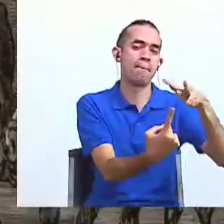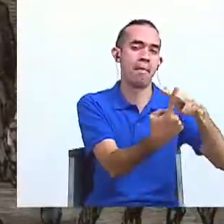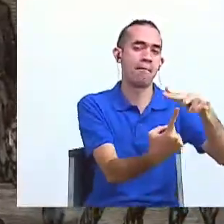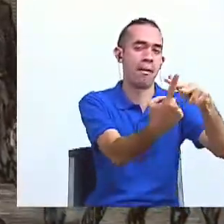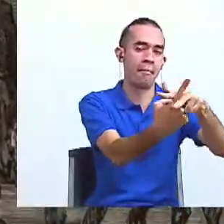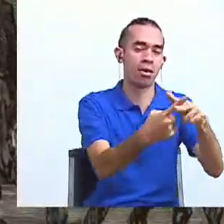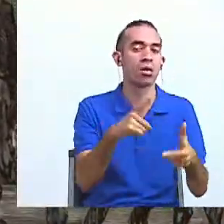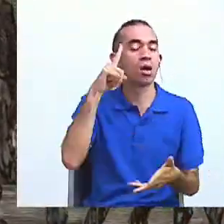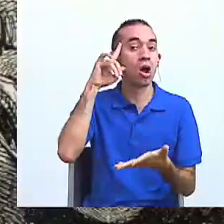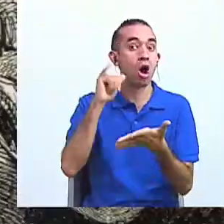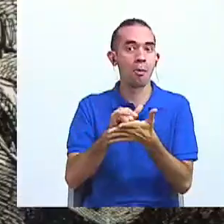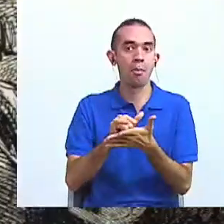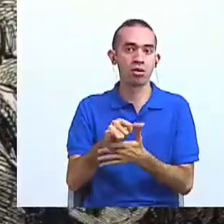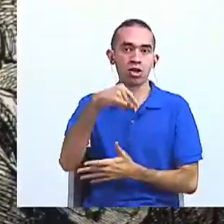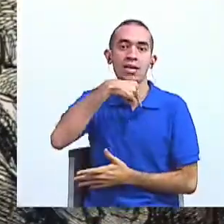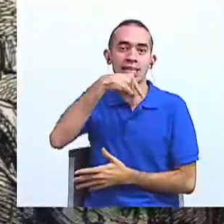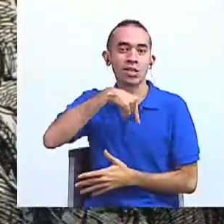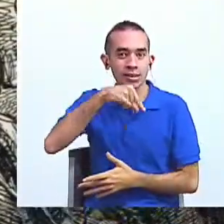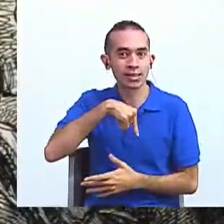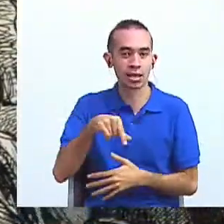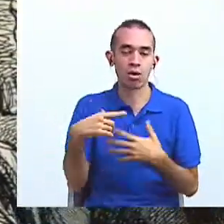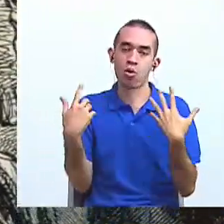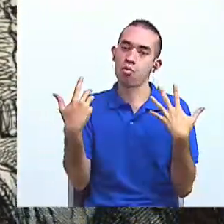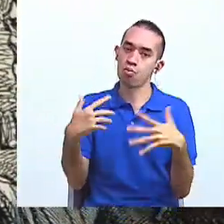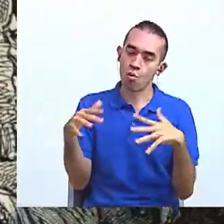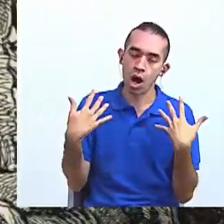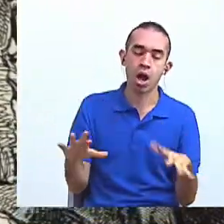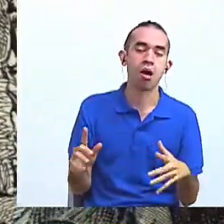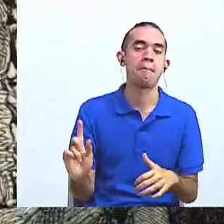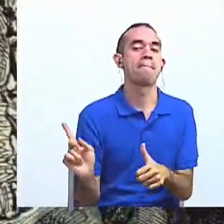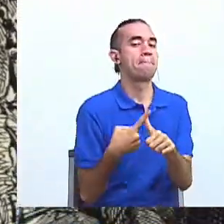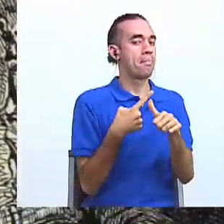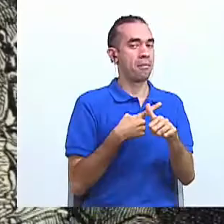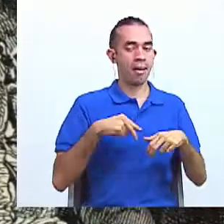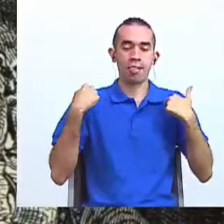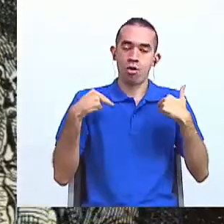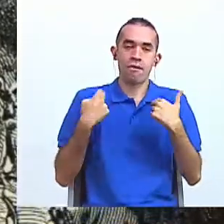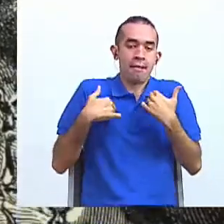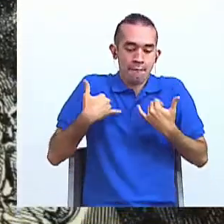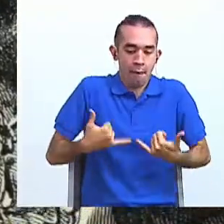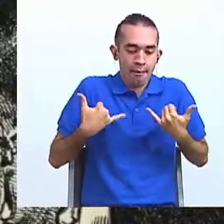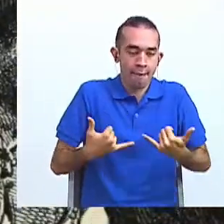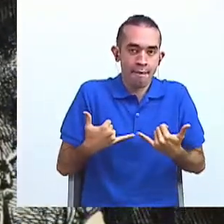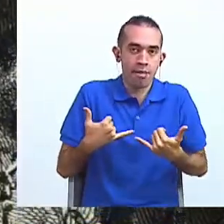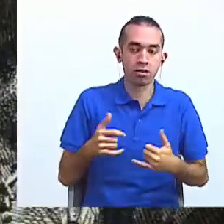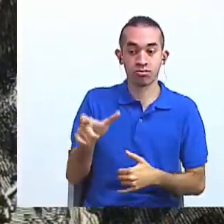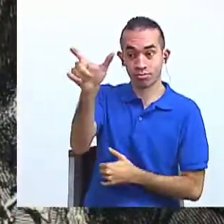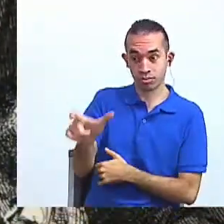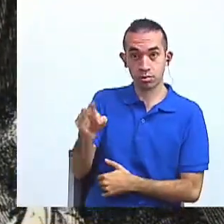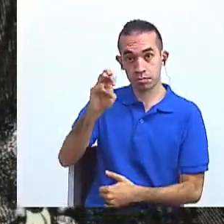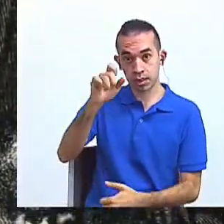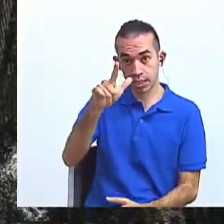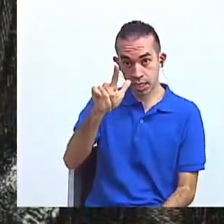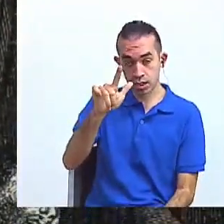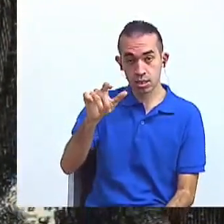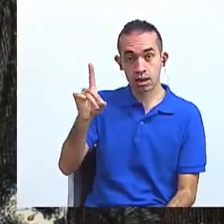que El Quijote de la Mancha se considera la primera novela moderna. Y Miguel de Cervantes Saavedra, el padre